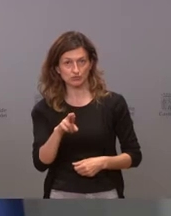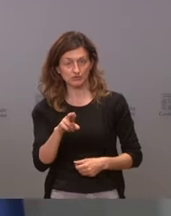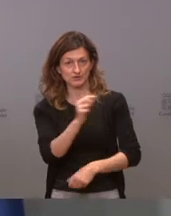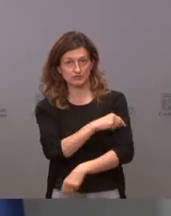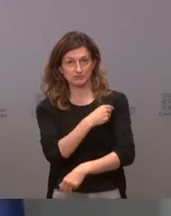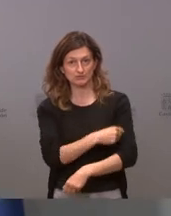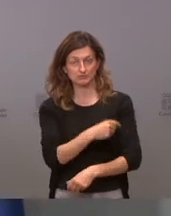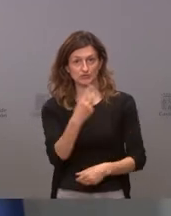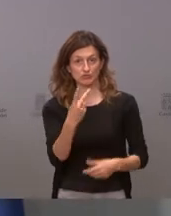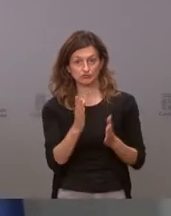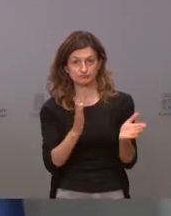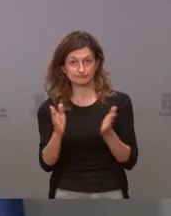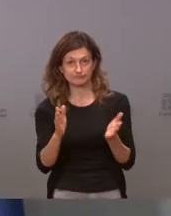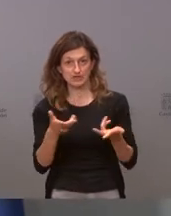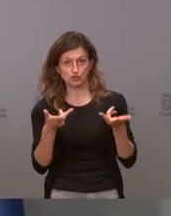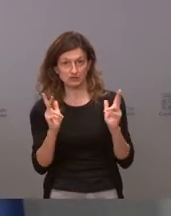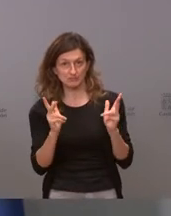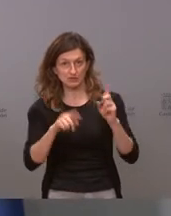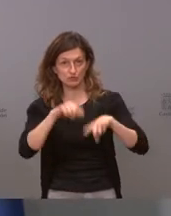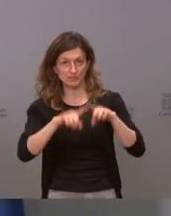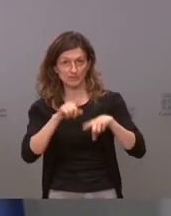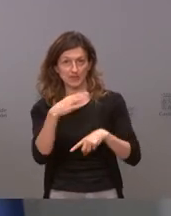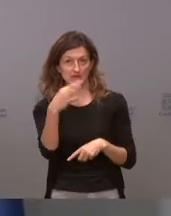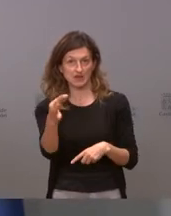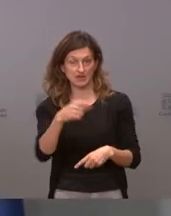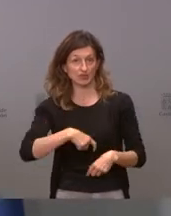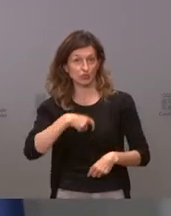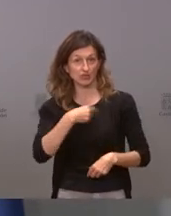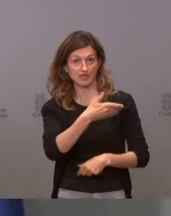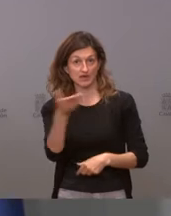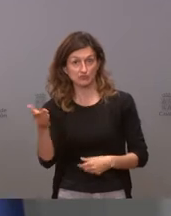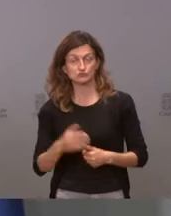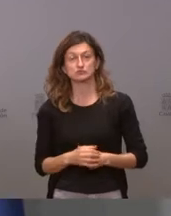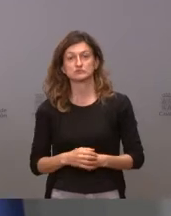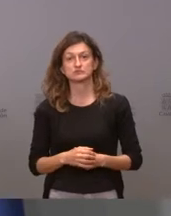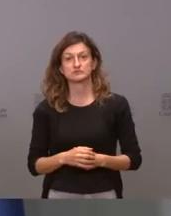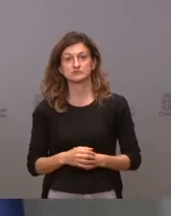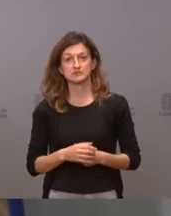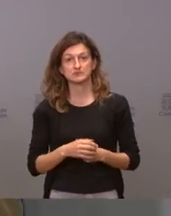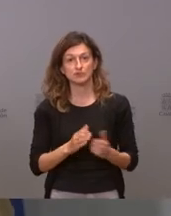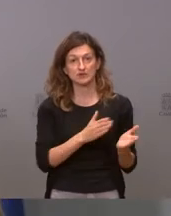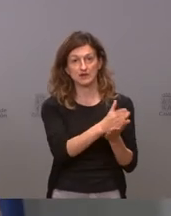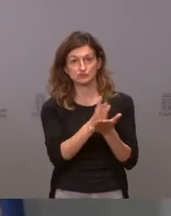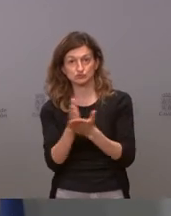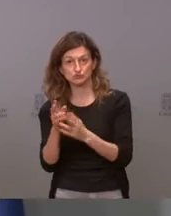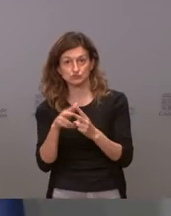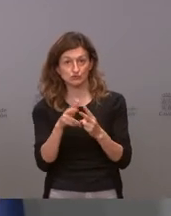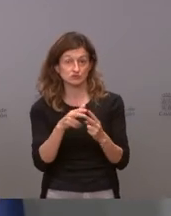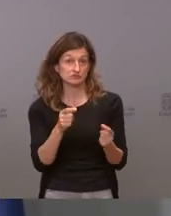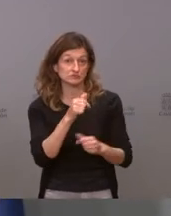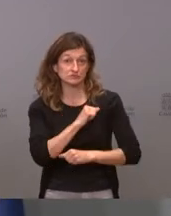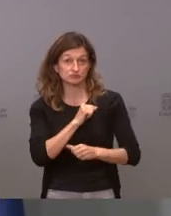consentimientos a disposición de los ciudadanos los consentimientos en los dos casos y vamos a esperar